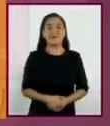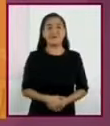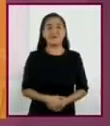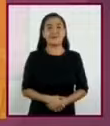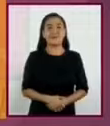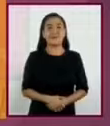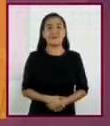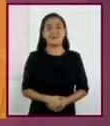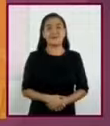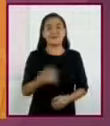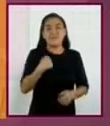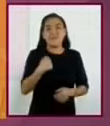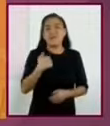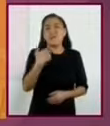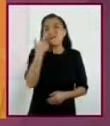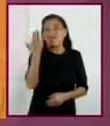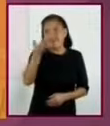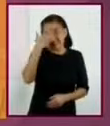¿Qué deseo saber?